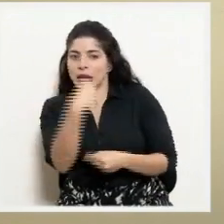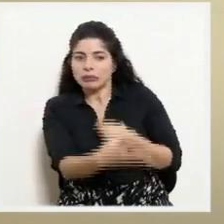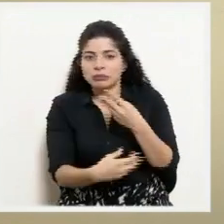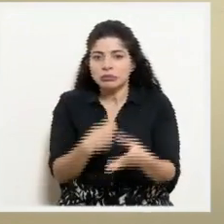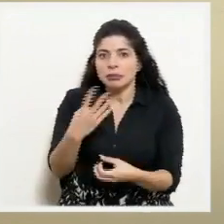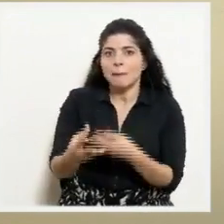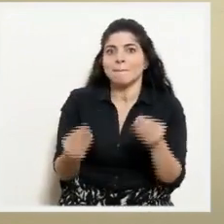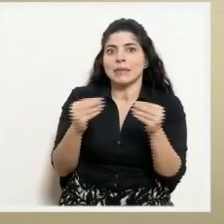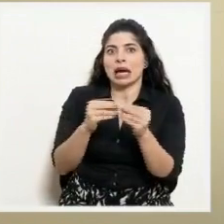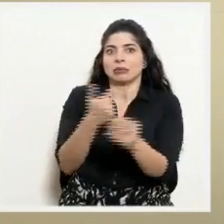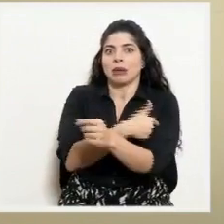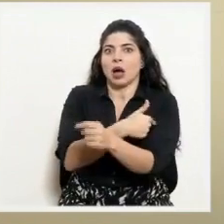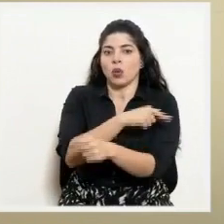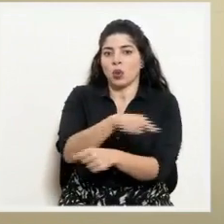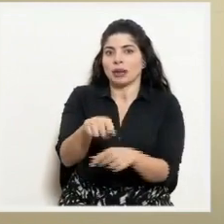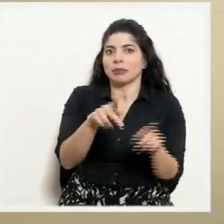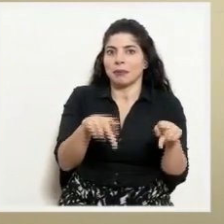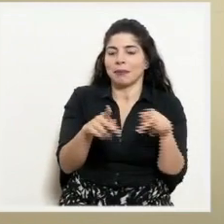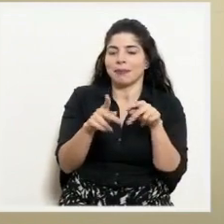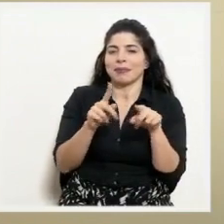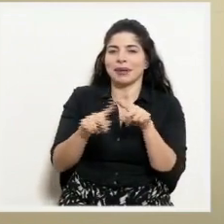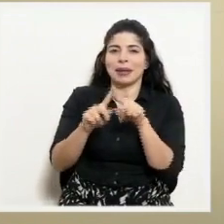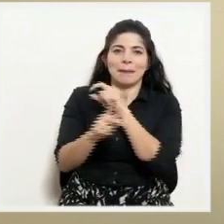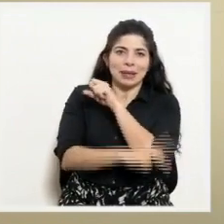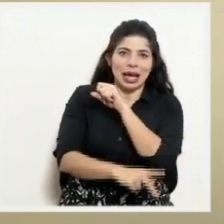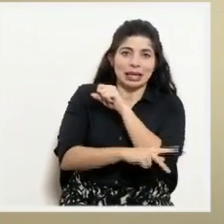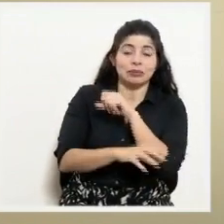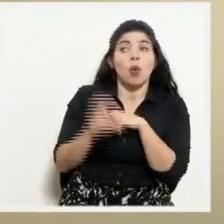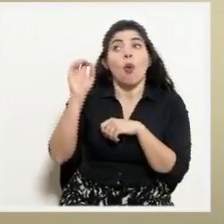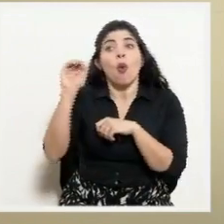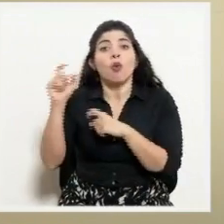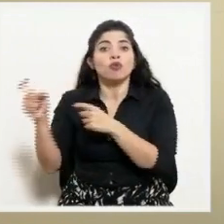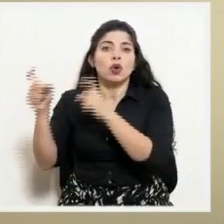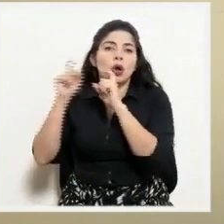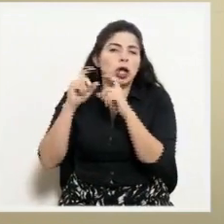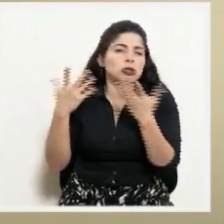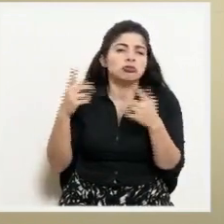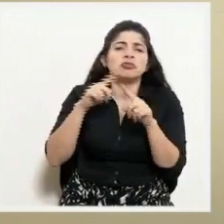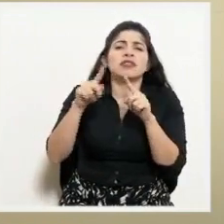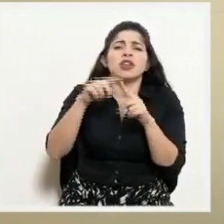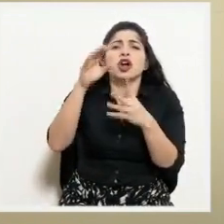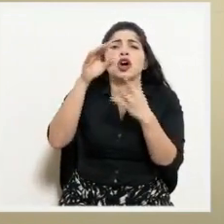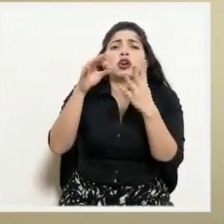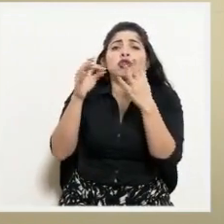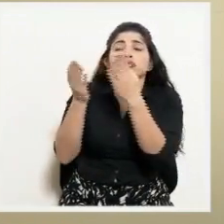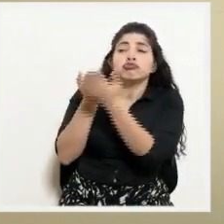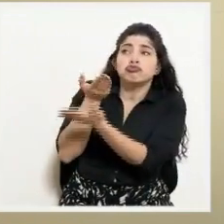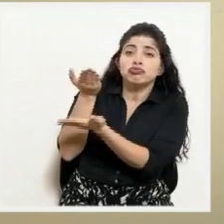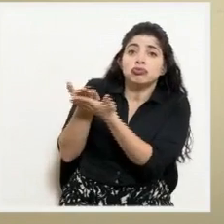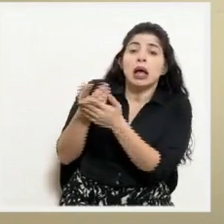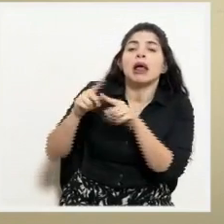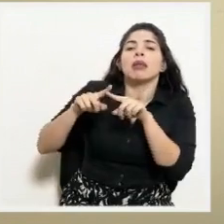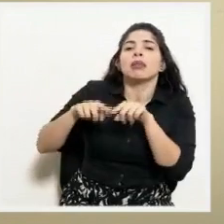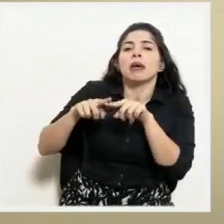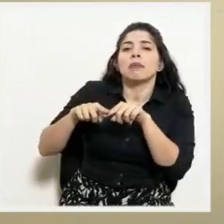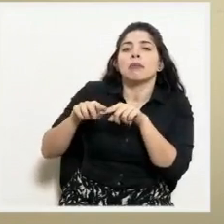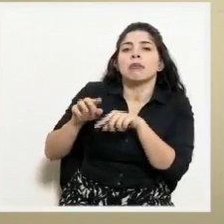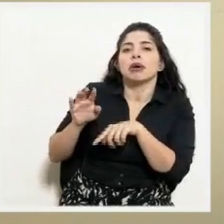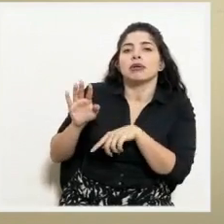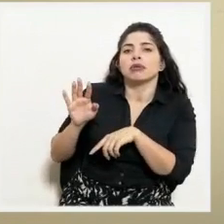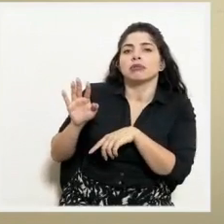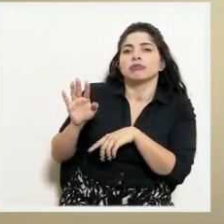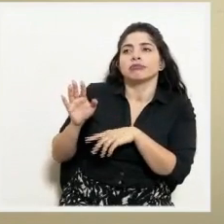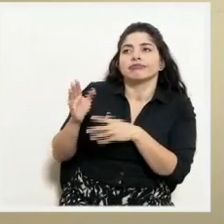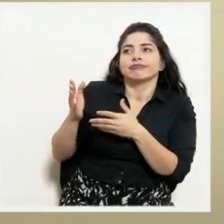en desarrollo o incluso donaciones. Entonces, las opciones están abiertas a las posibilidades que